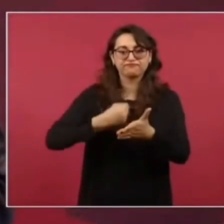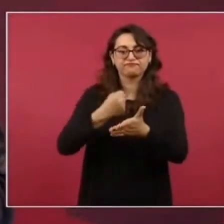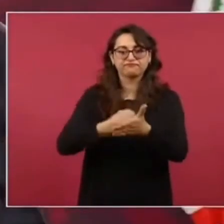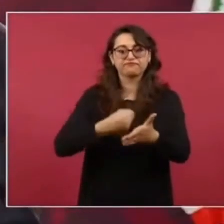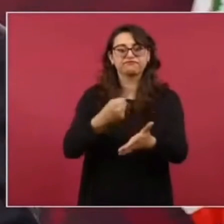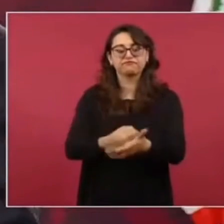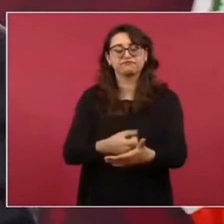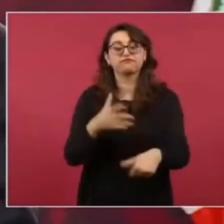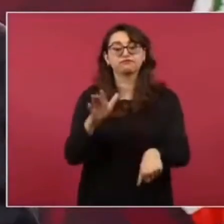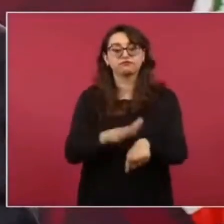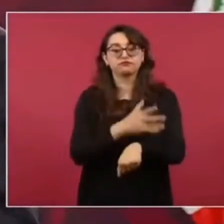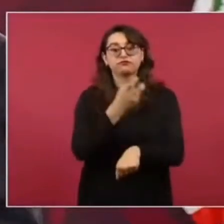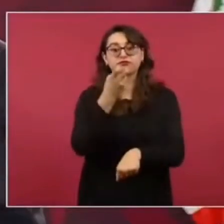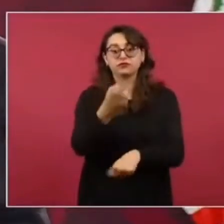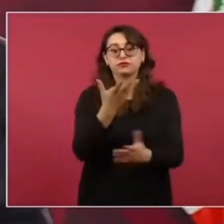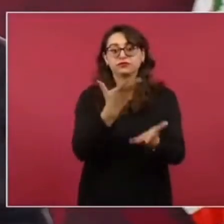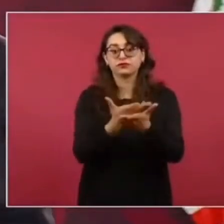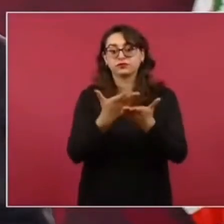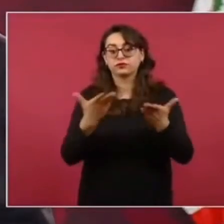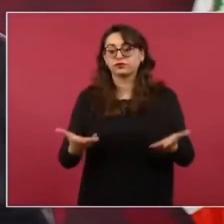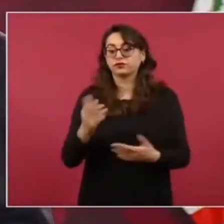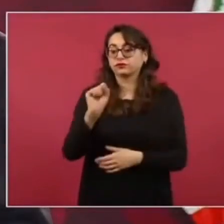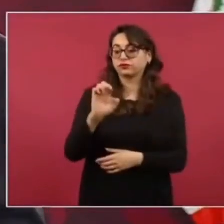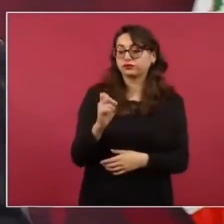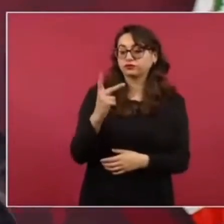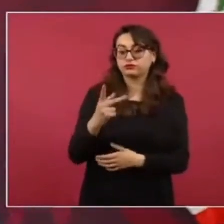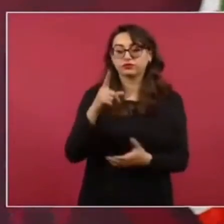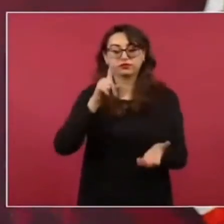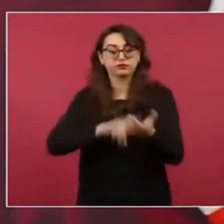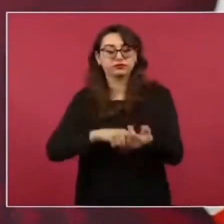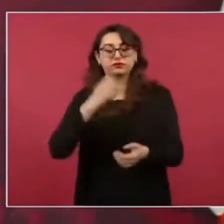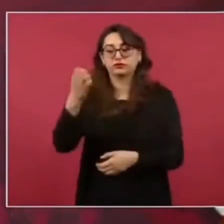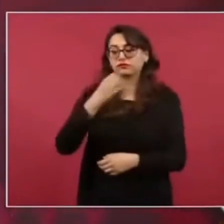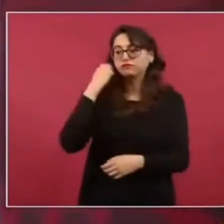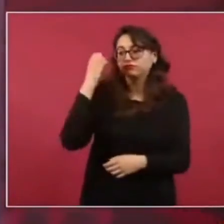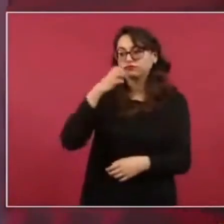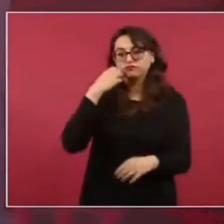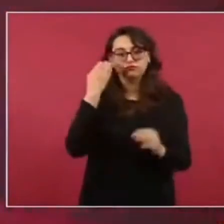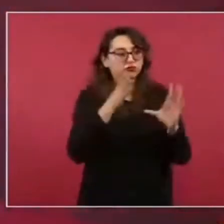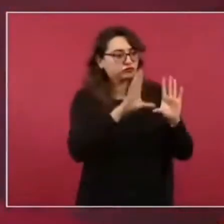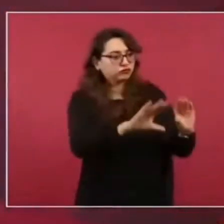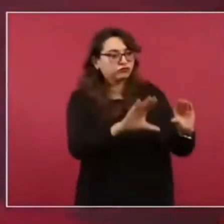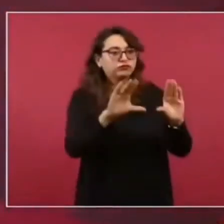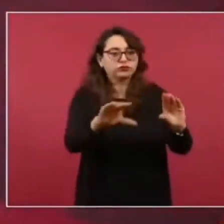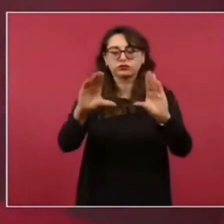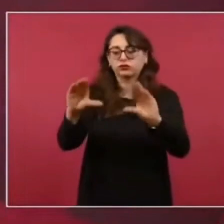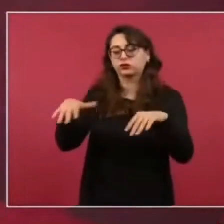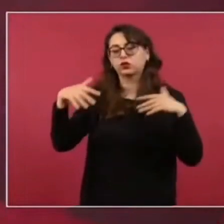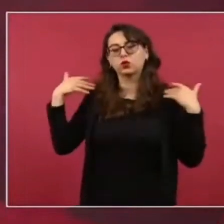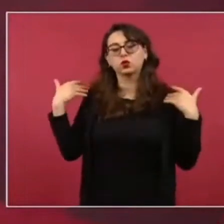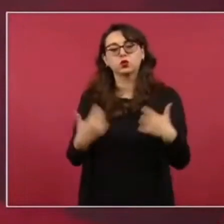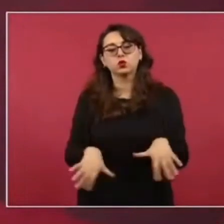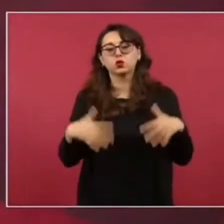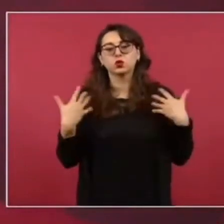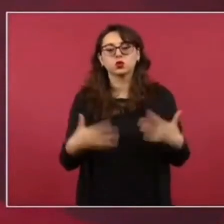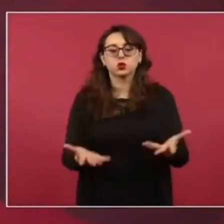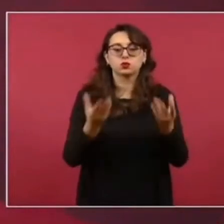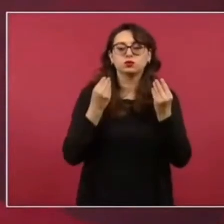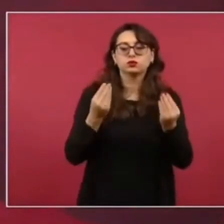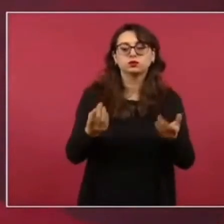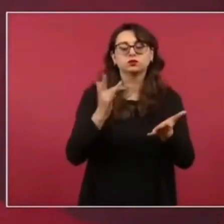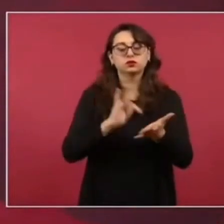le agradezco muchísimo a las maestras, a los maestros, directoras,